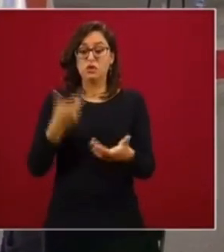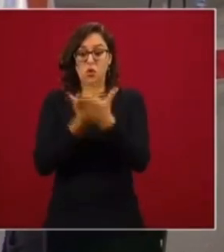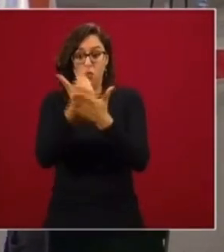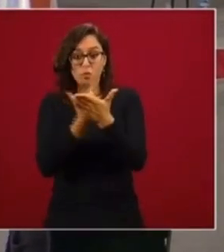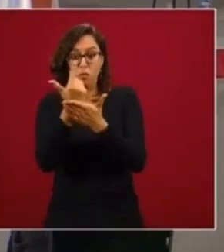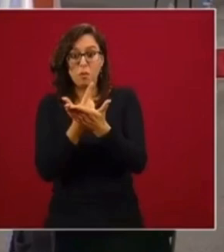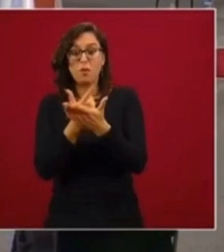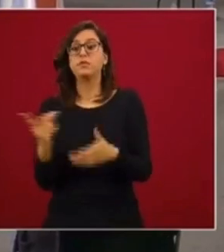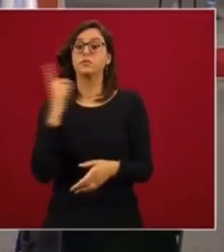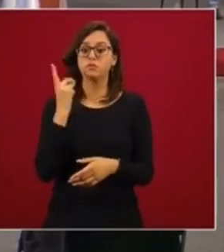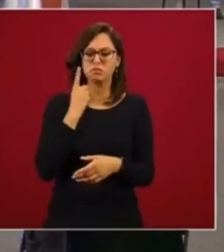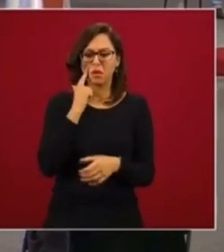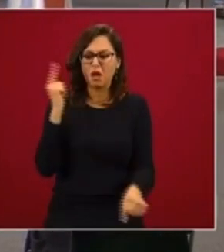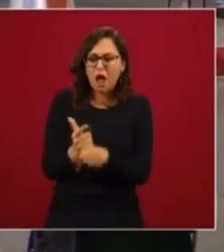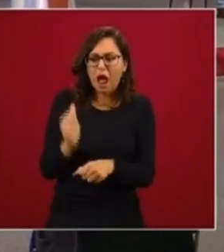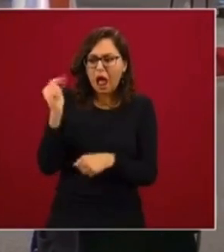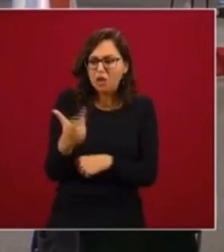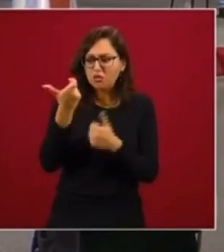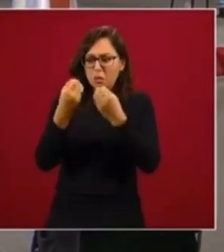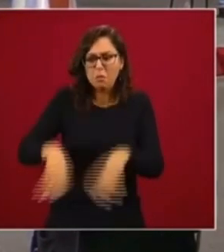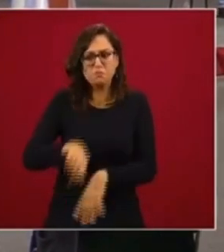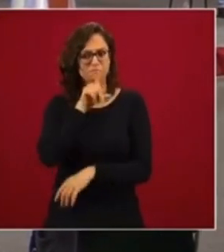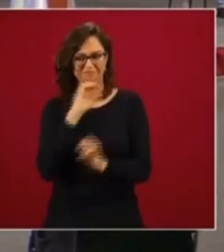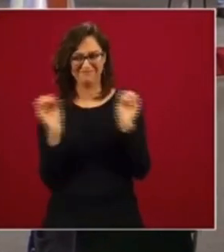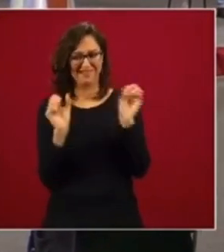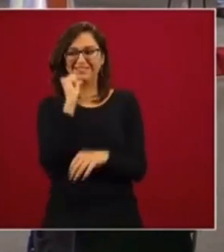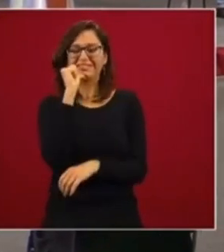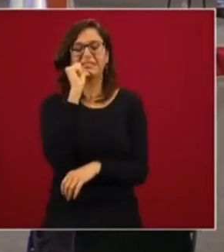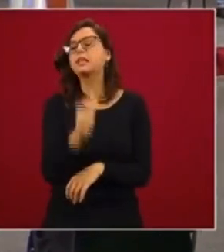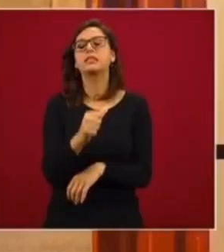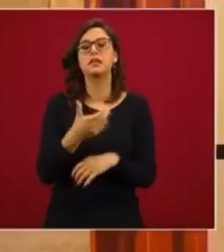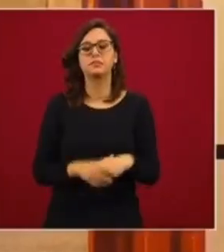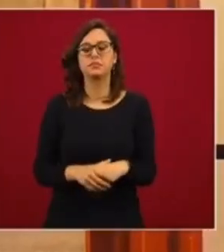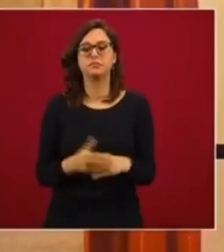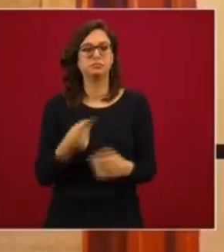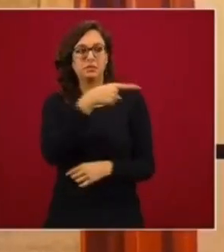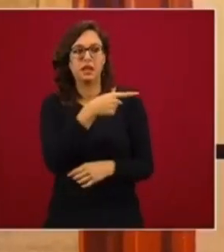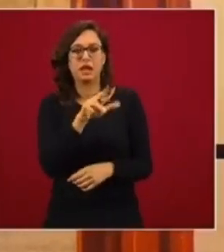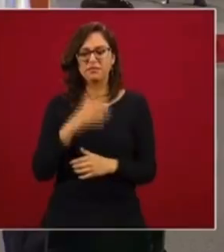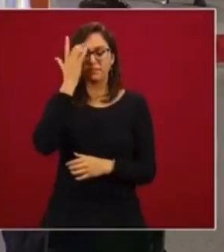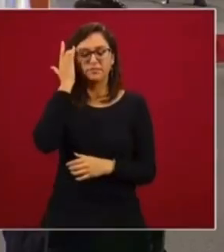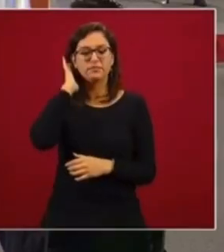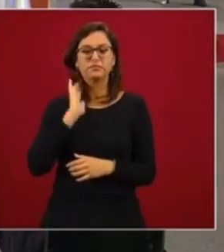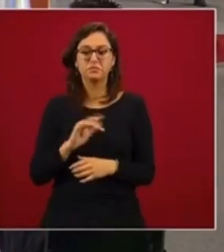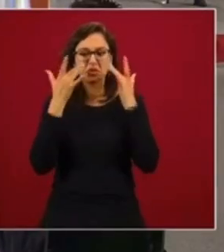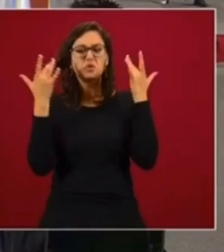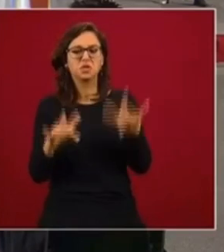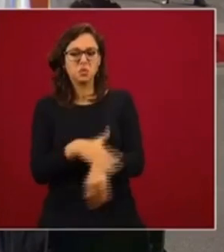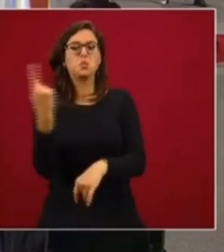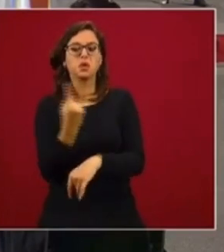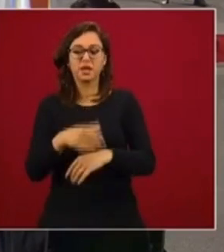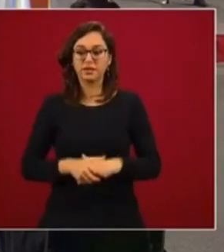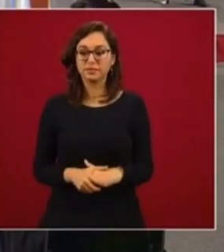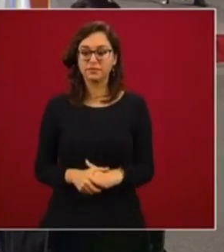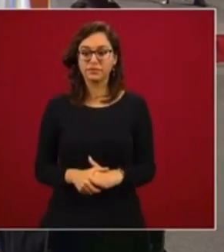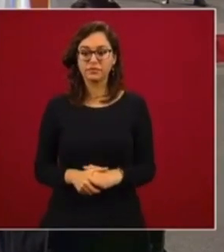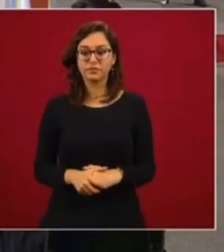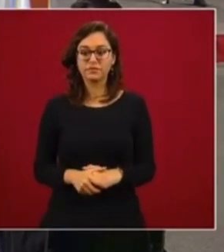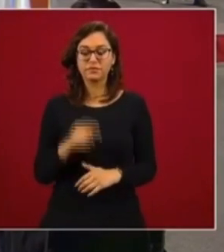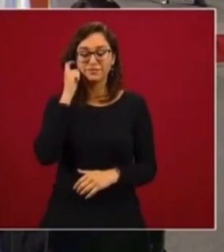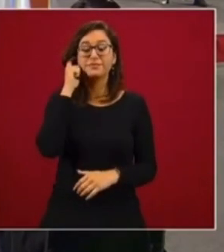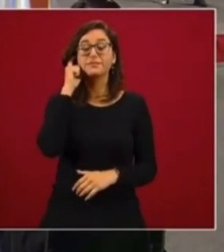ni por el Congreso. Ayer se le dio posesión a un consejo, pero no tiene nada que ver con lo que dice Reforma. Ah, porque Reforma